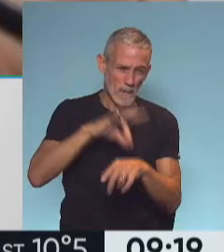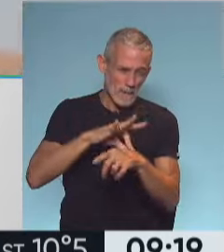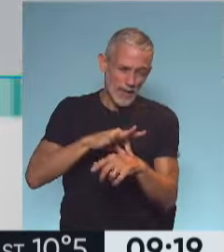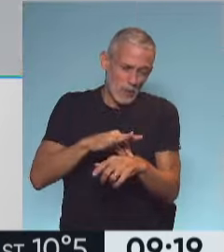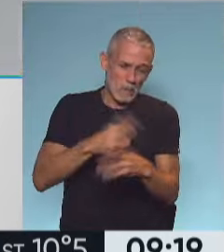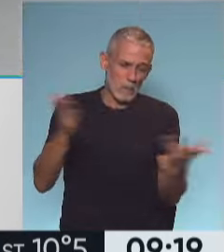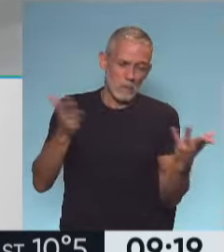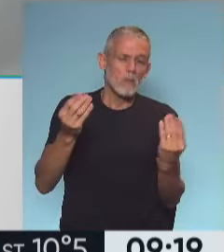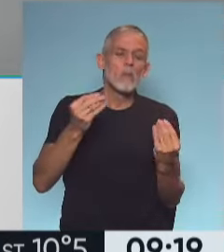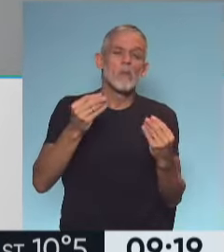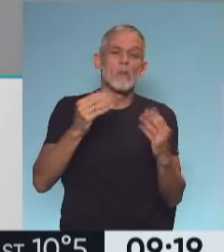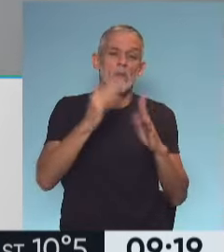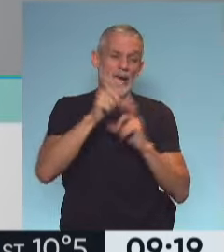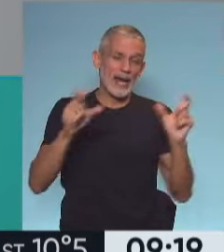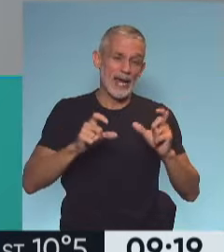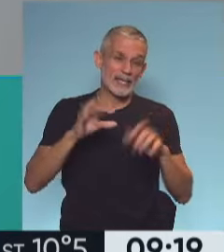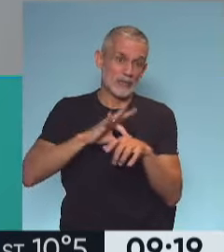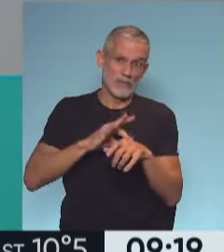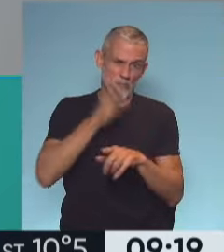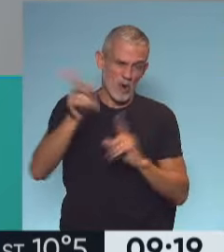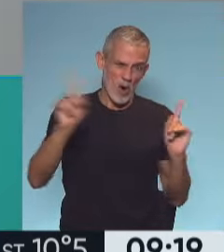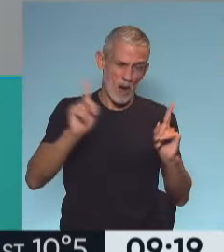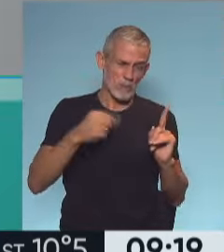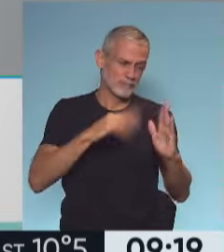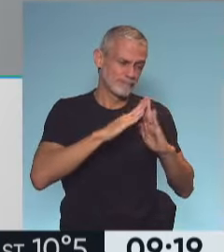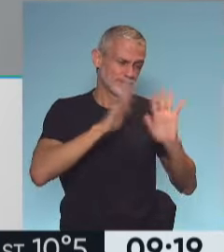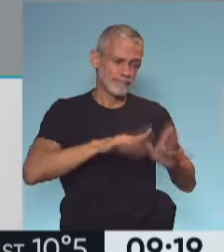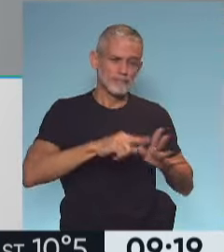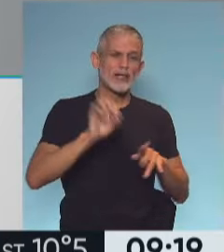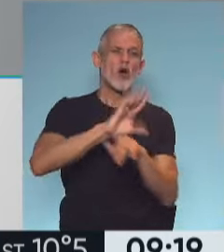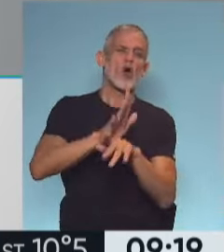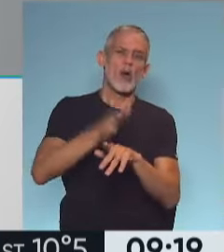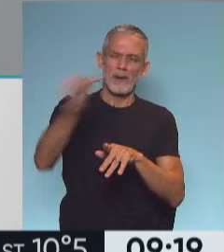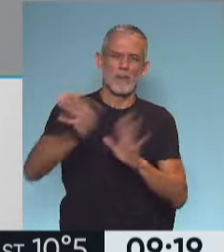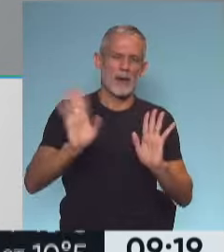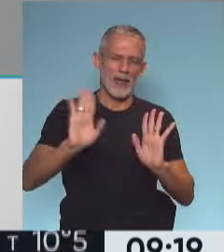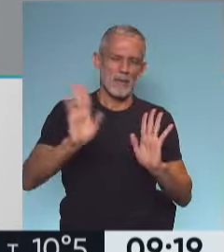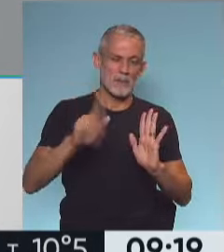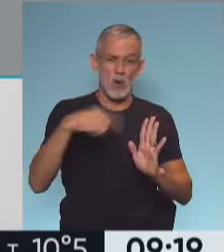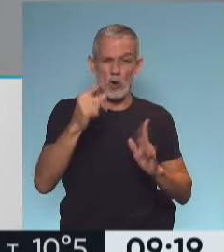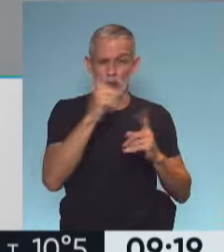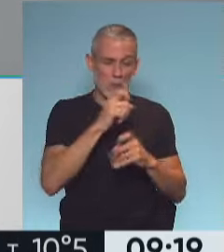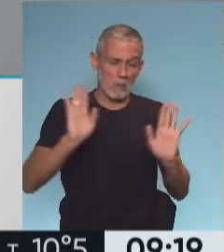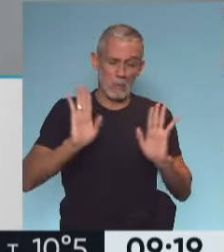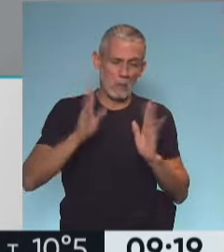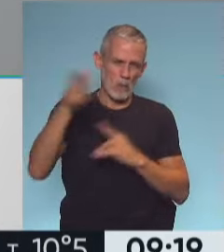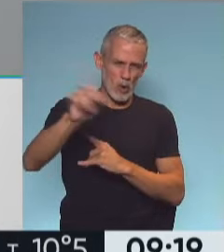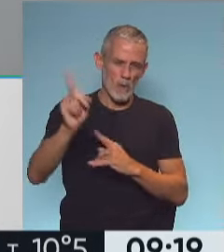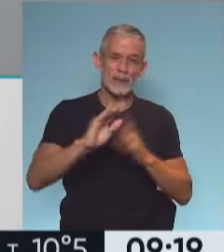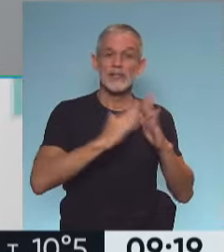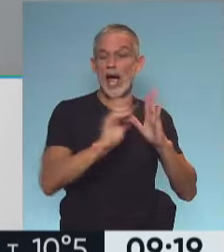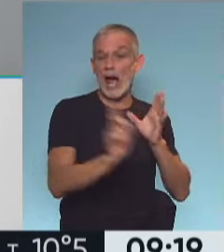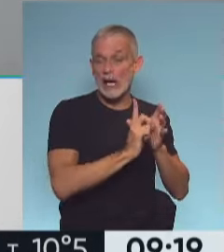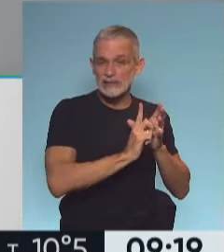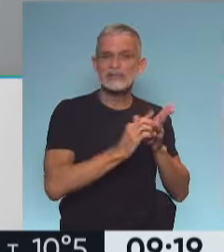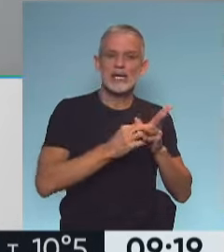obvias razones, mucha gente no tuvo atención médica porque se priorizaron los controles COVID. Y el tema del aislamiento y el